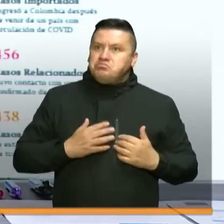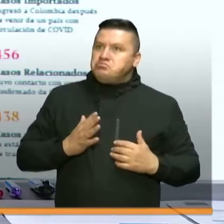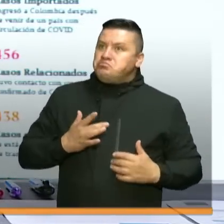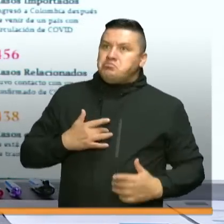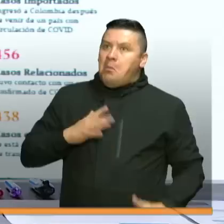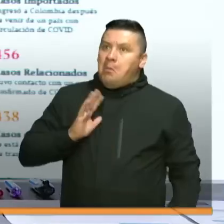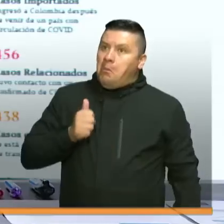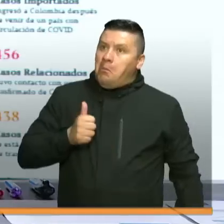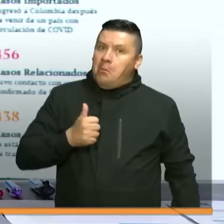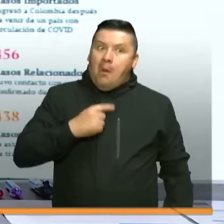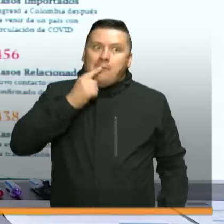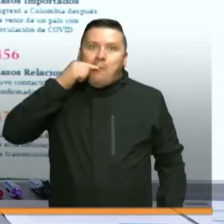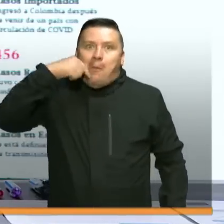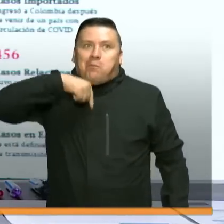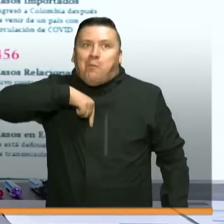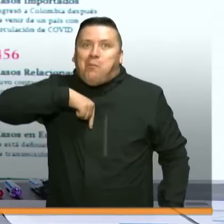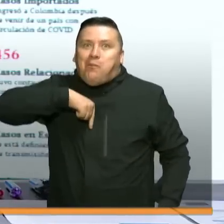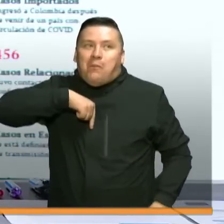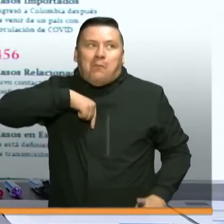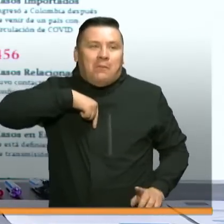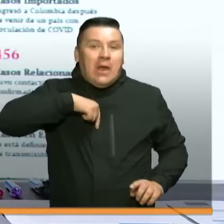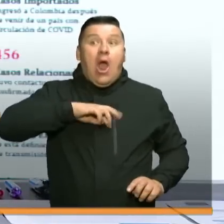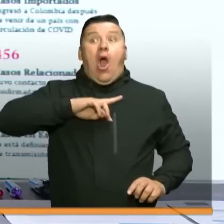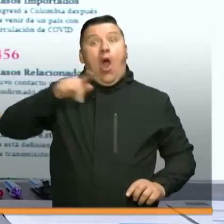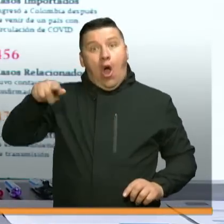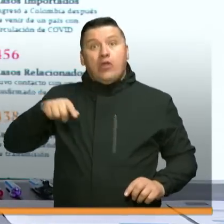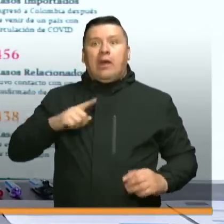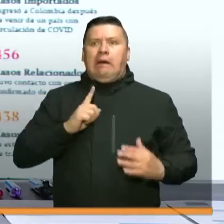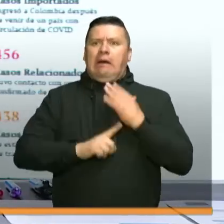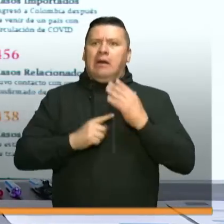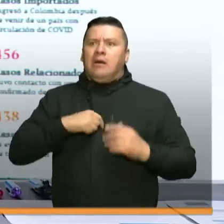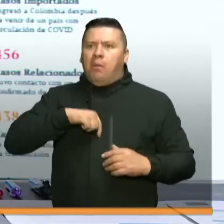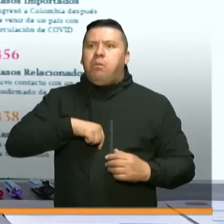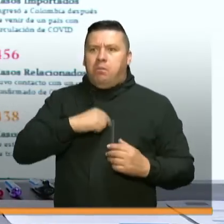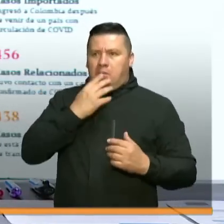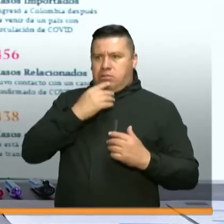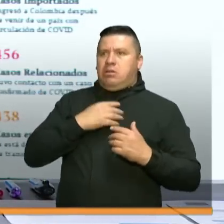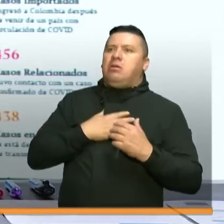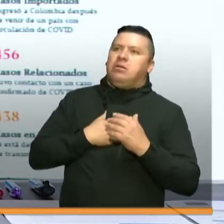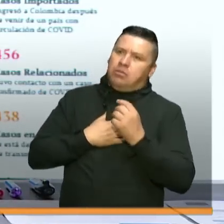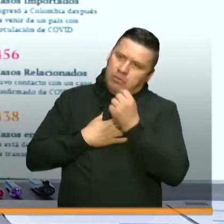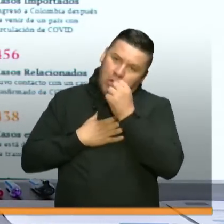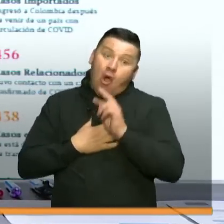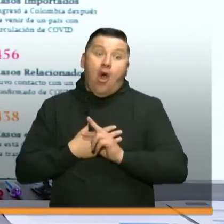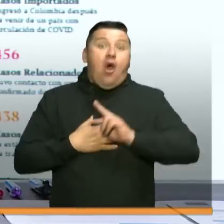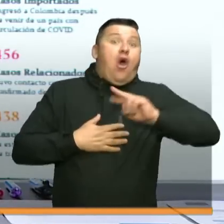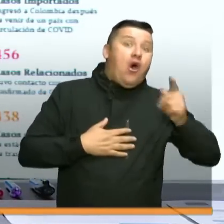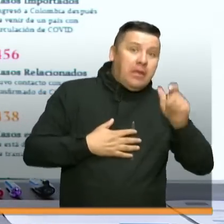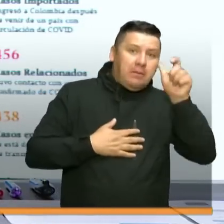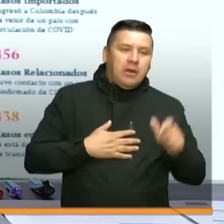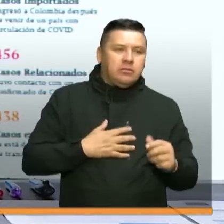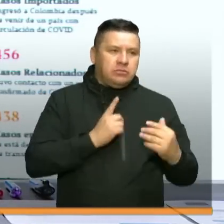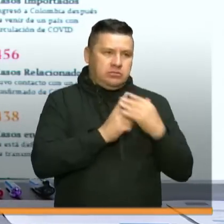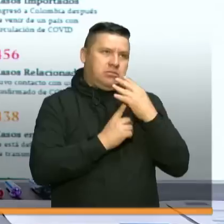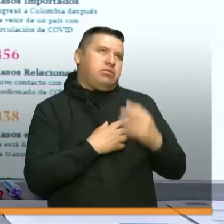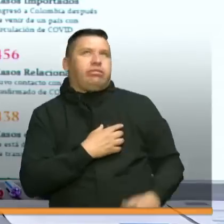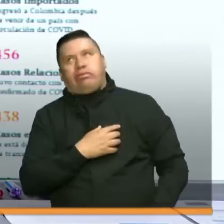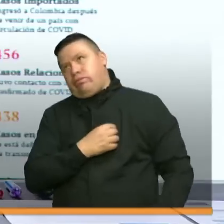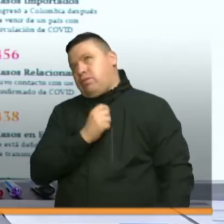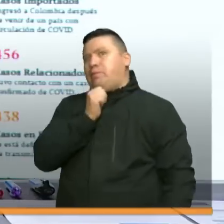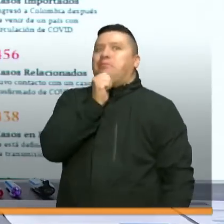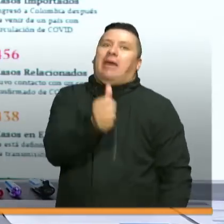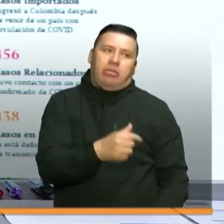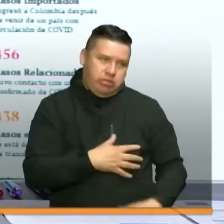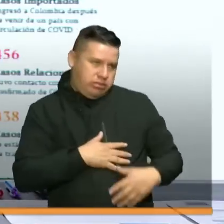síntomas. Tenemos otras personas que van a tener síntomas leves o moderados y otras personas donde el ataque del virus se pueda hacer más